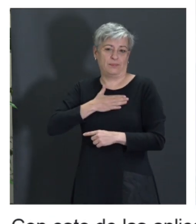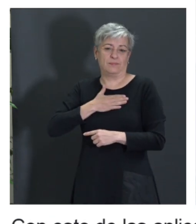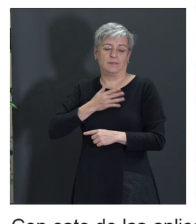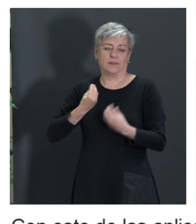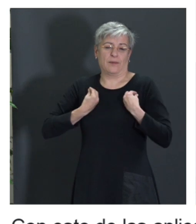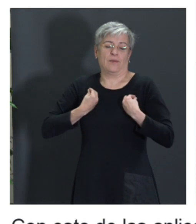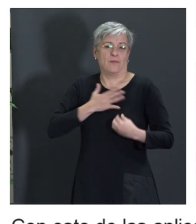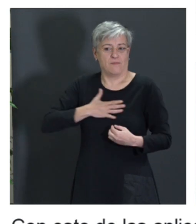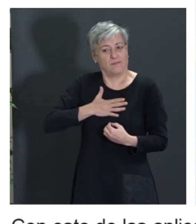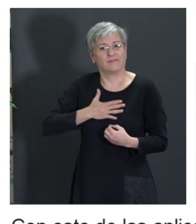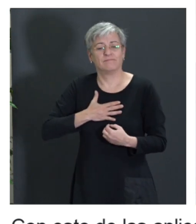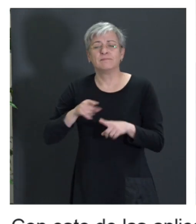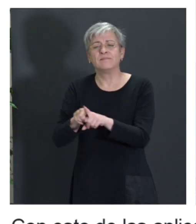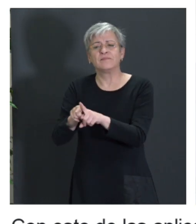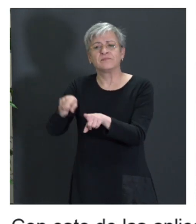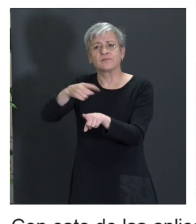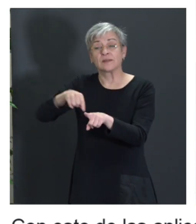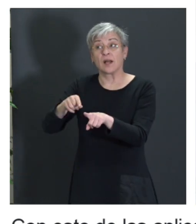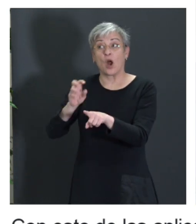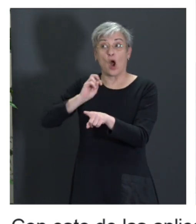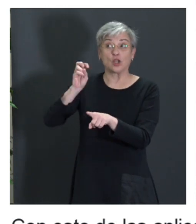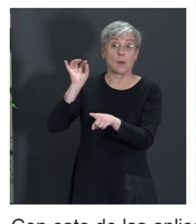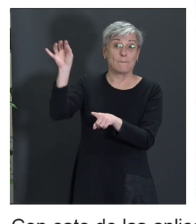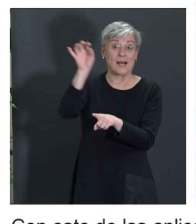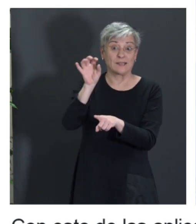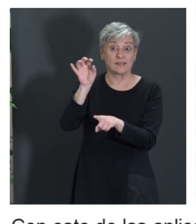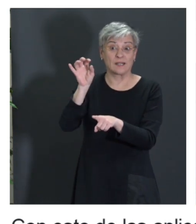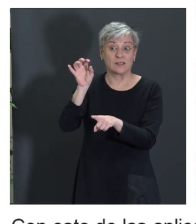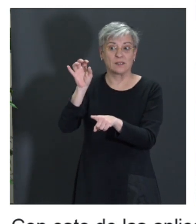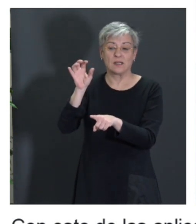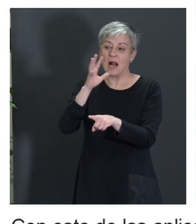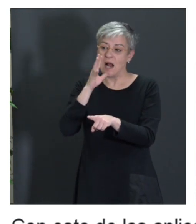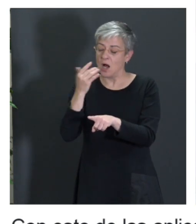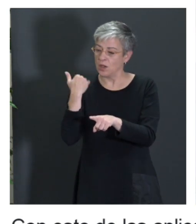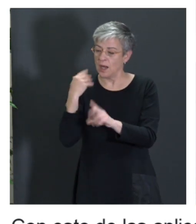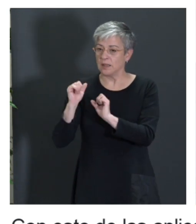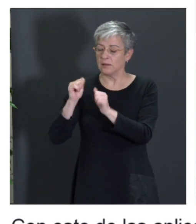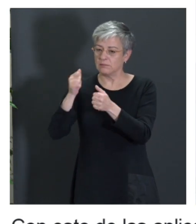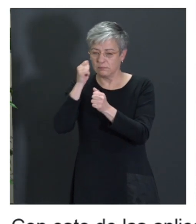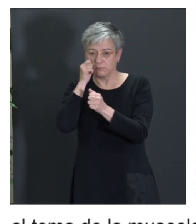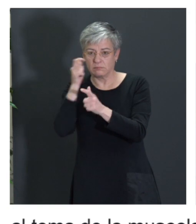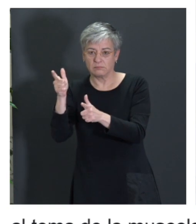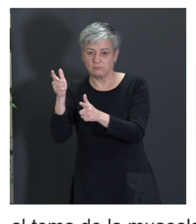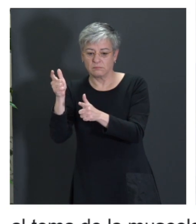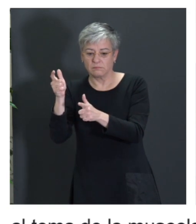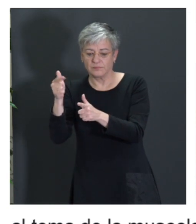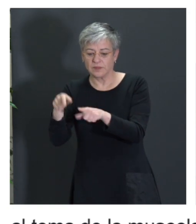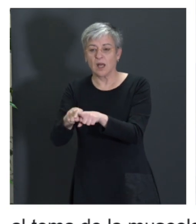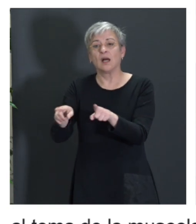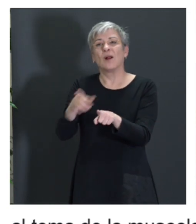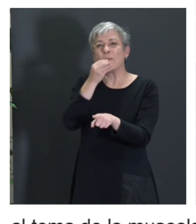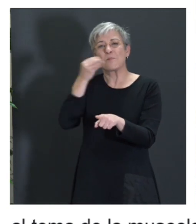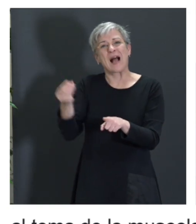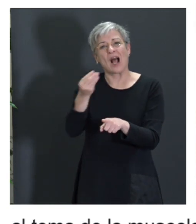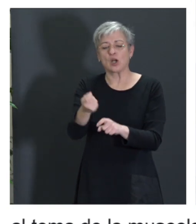curiosamente, en algunos otros países, no muy lejanos, pues, están empezando realmente a ver que, a veces, en vez de darte una pastilla